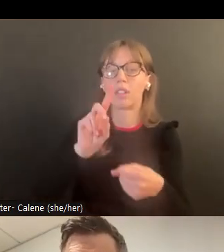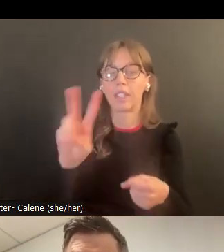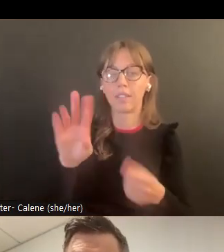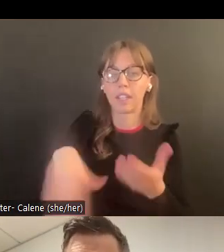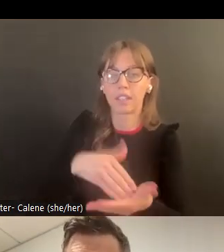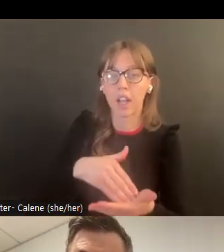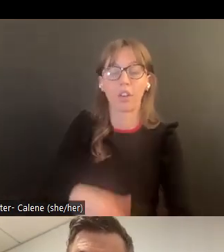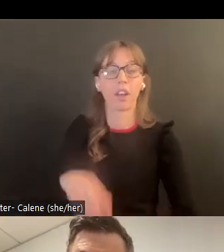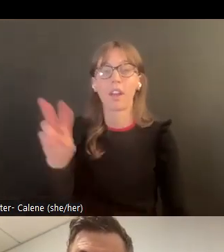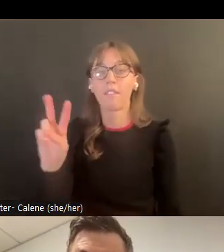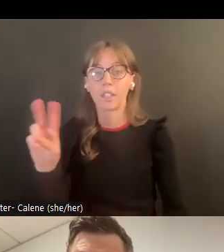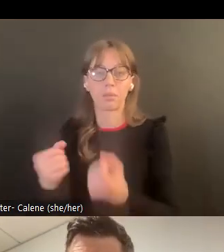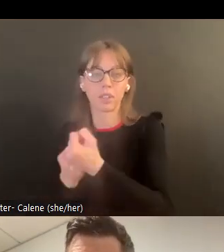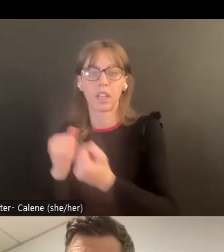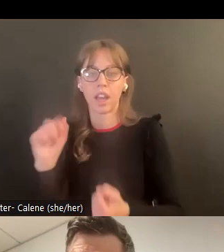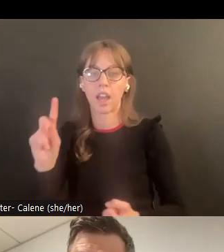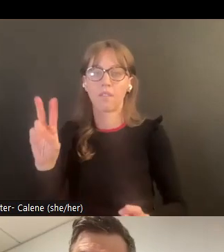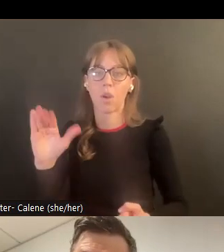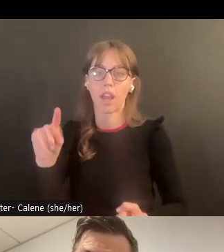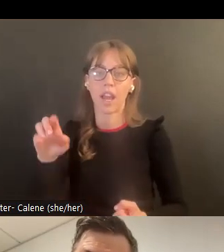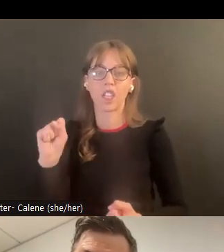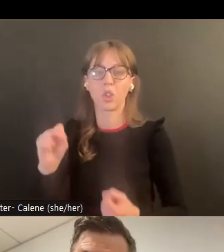la seguridad comunitaria en general